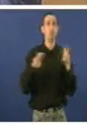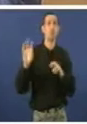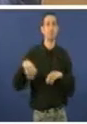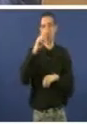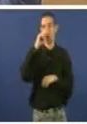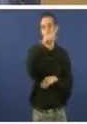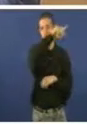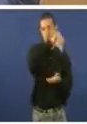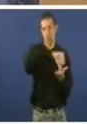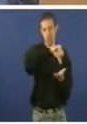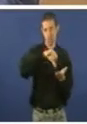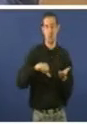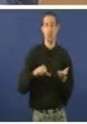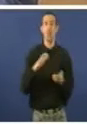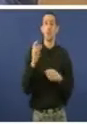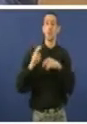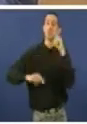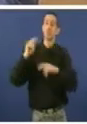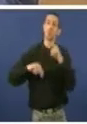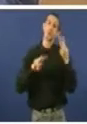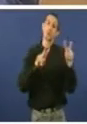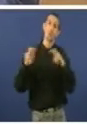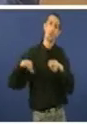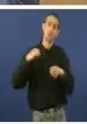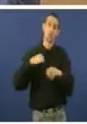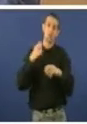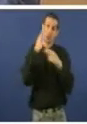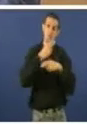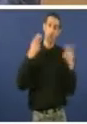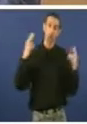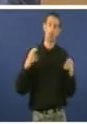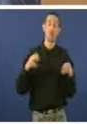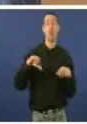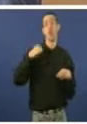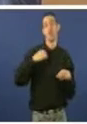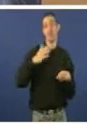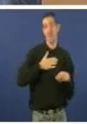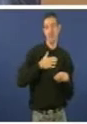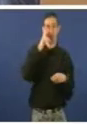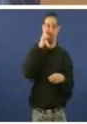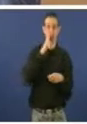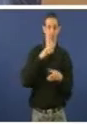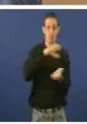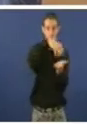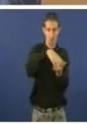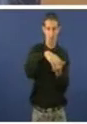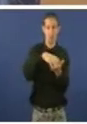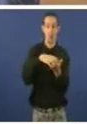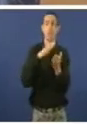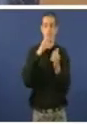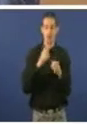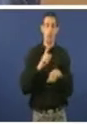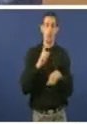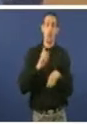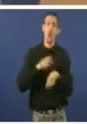por construir un novo hospital público, hospital metropolitano de Vigo, por ampliar en obras hospital